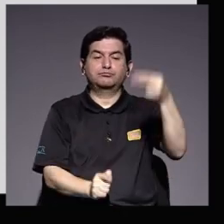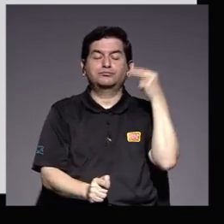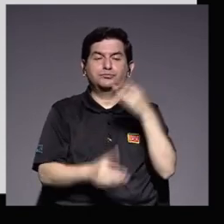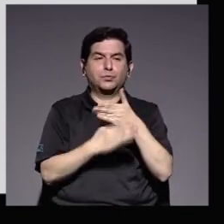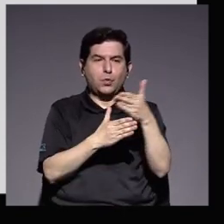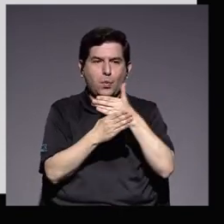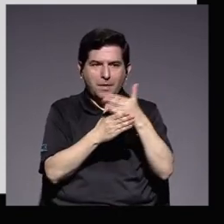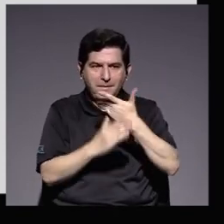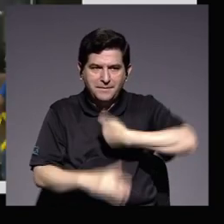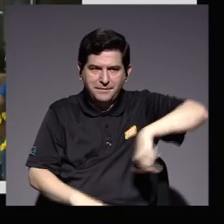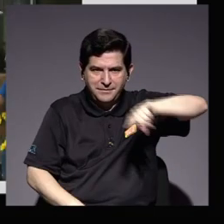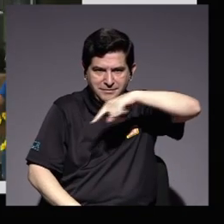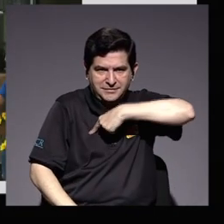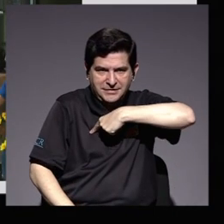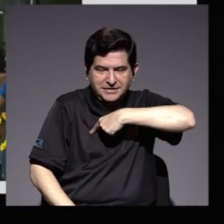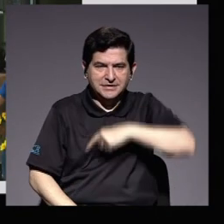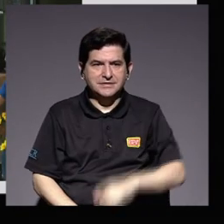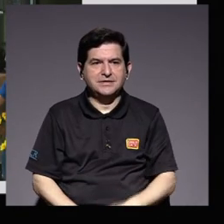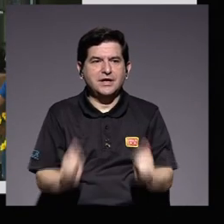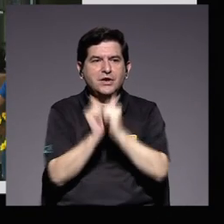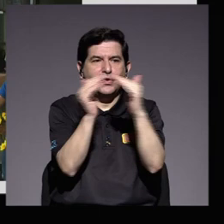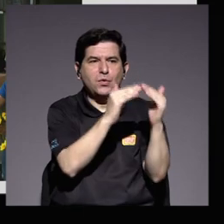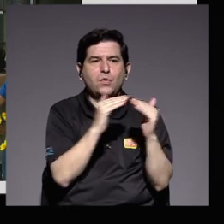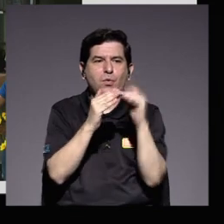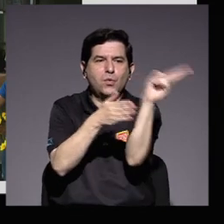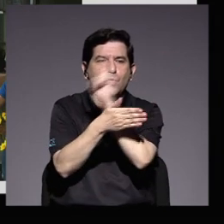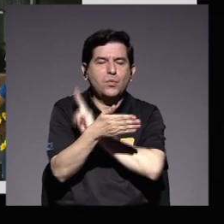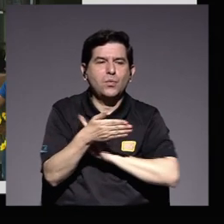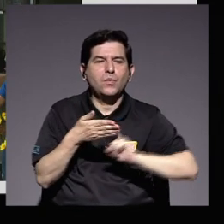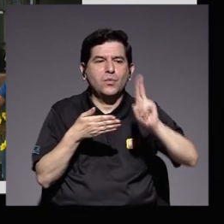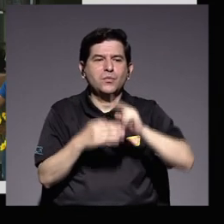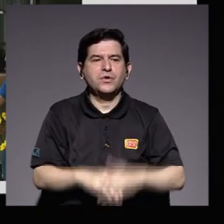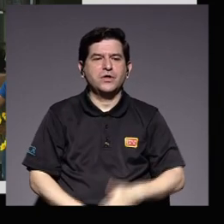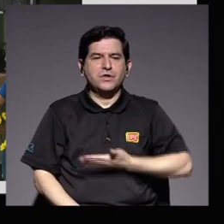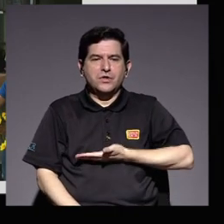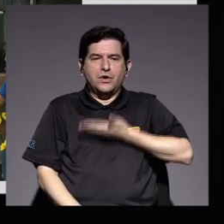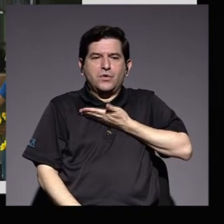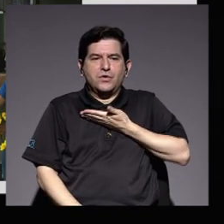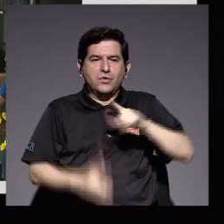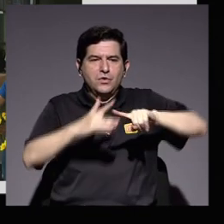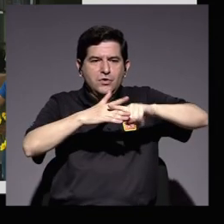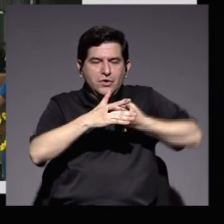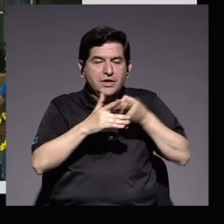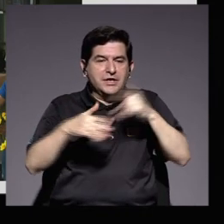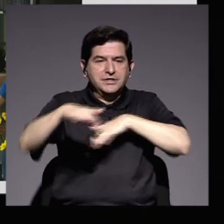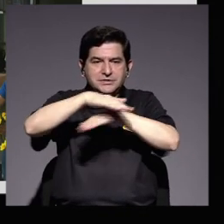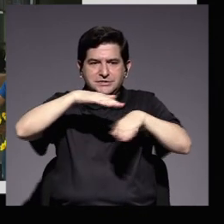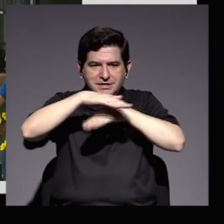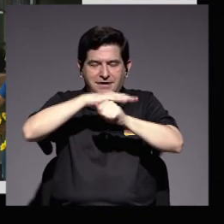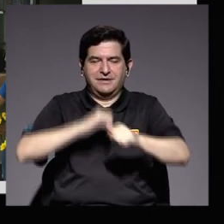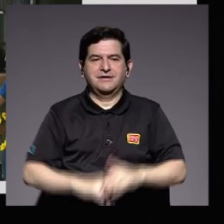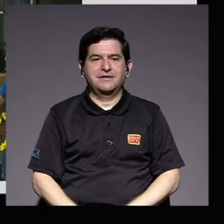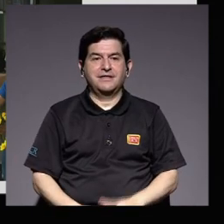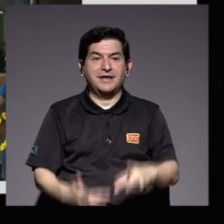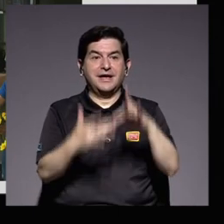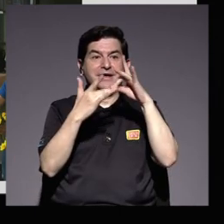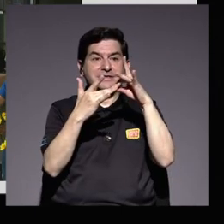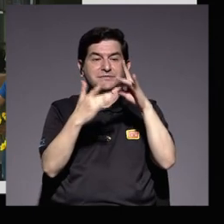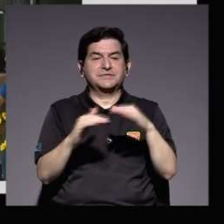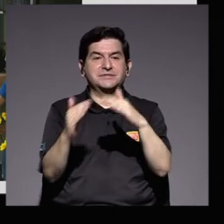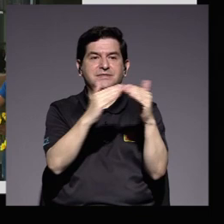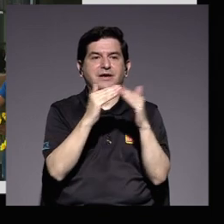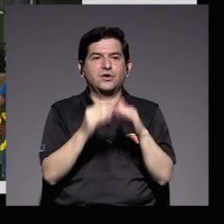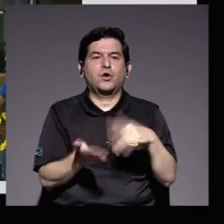compartimos con la comunidad universitaria el orgullo de la inauguración de esta sede particularmente con la